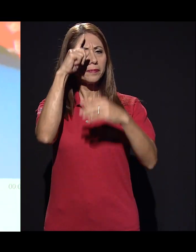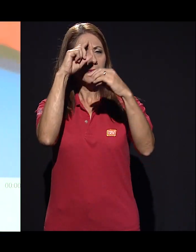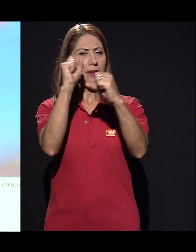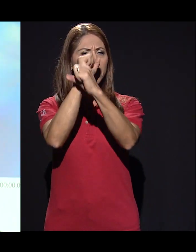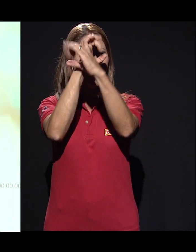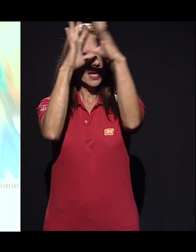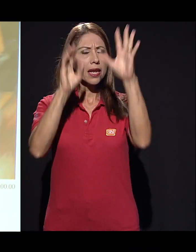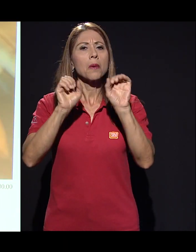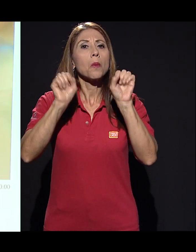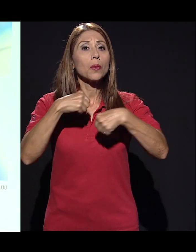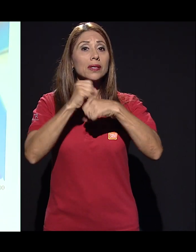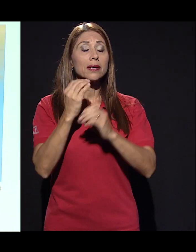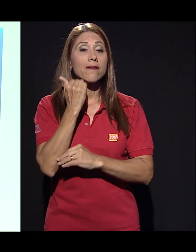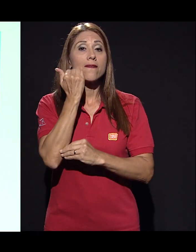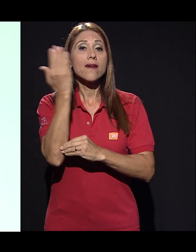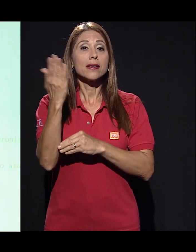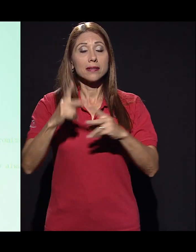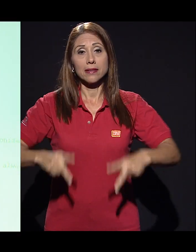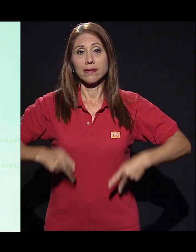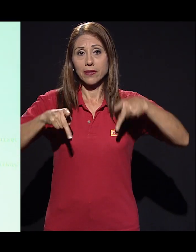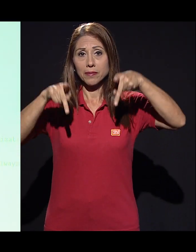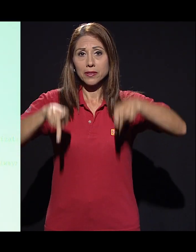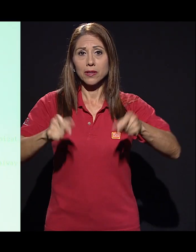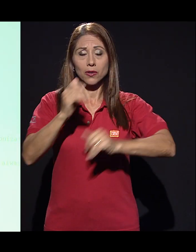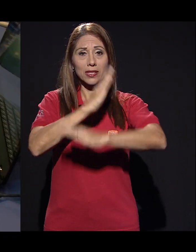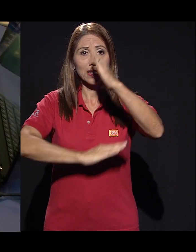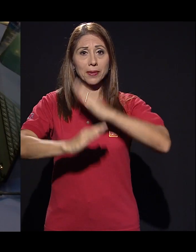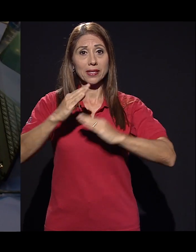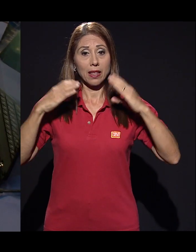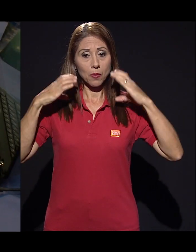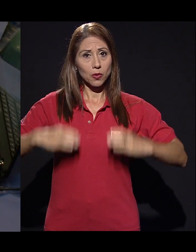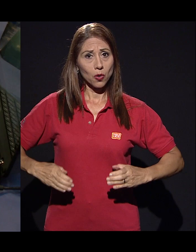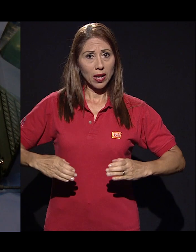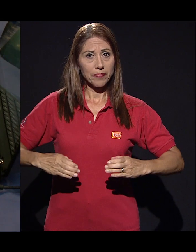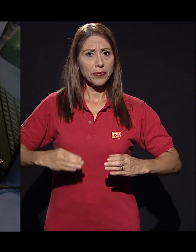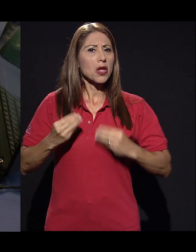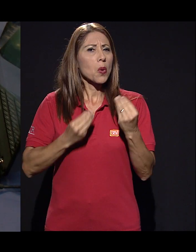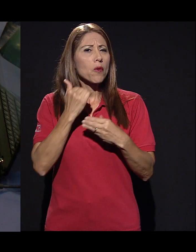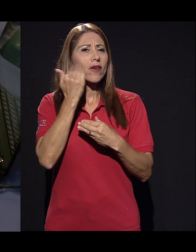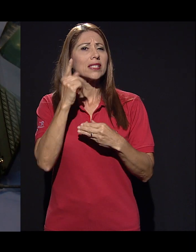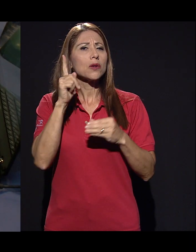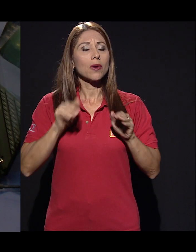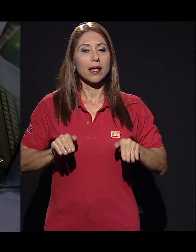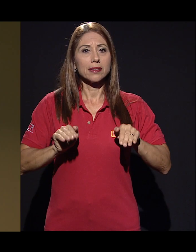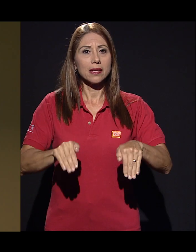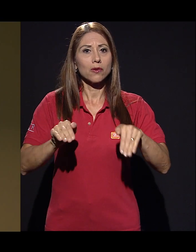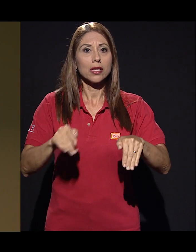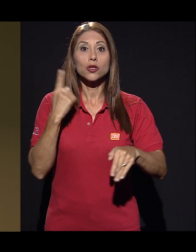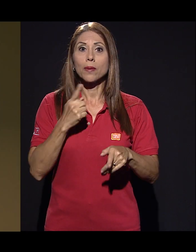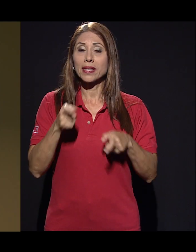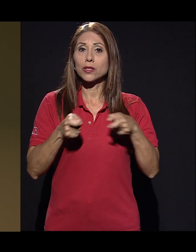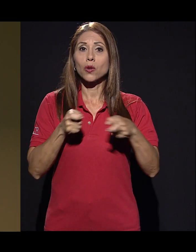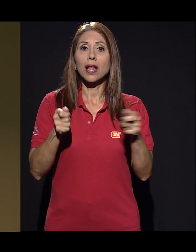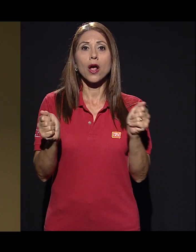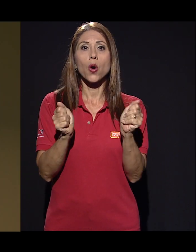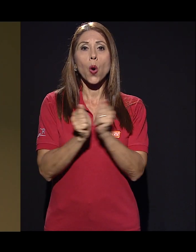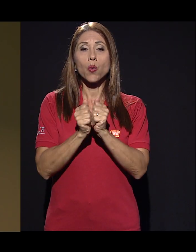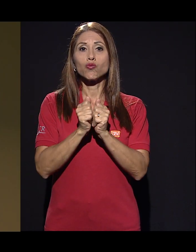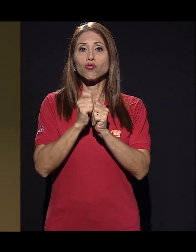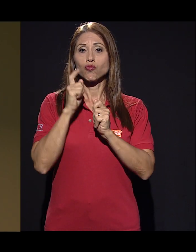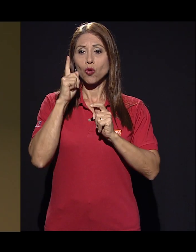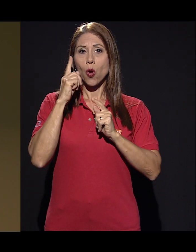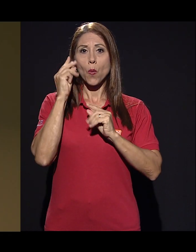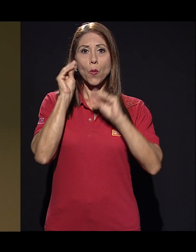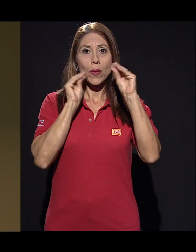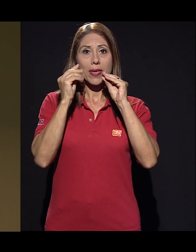Imagine cómo podría facilitar la vida de una persona con discapacidad motora una silla de ruedas que se controla solo por los movimientos de su